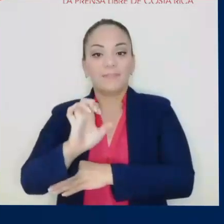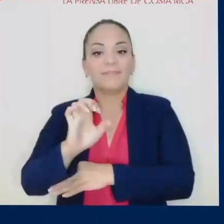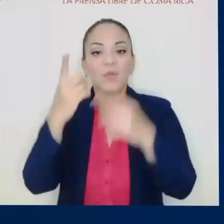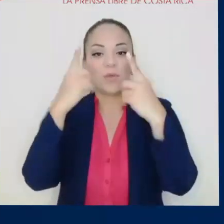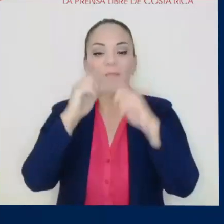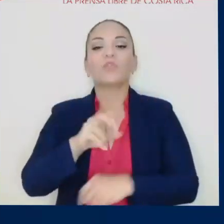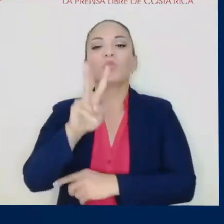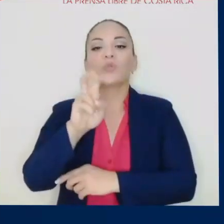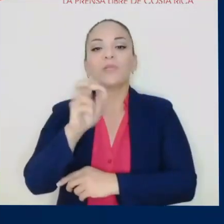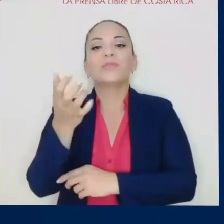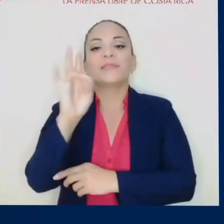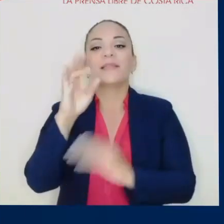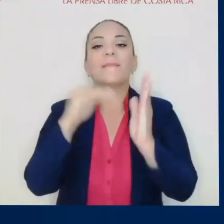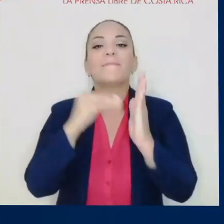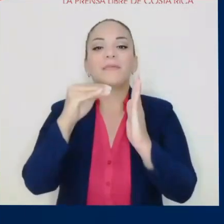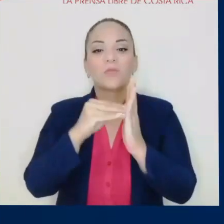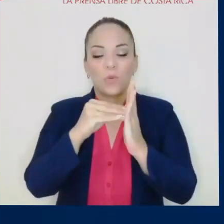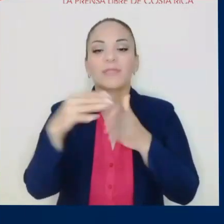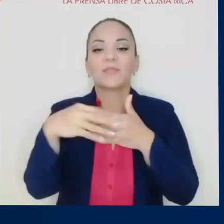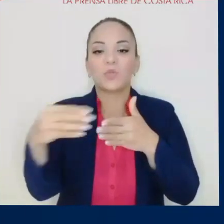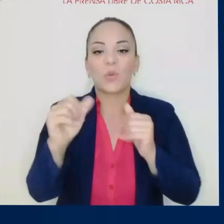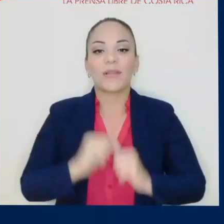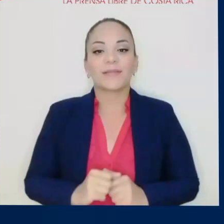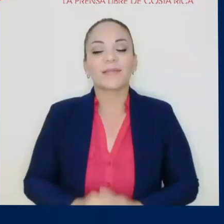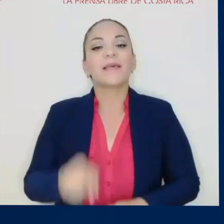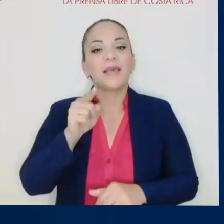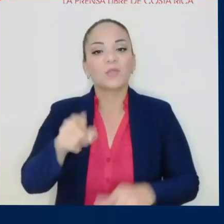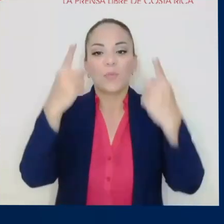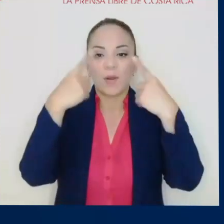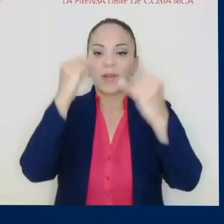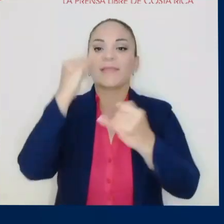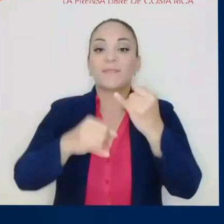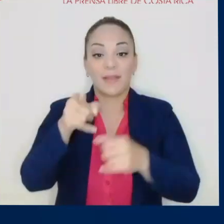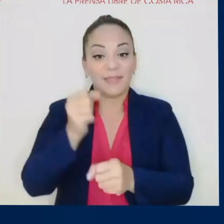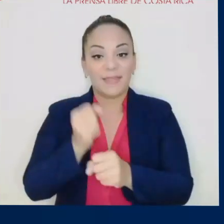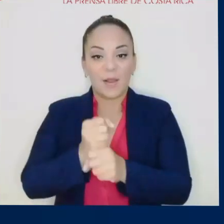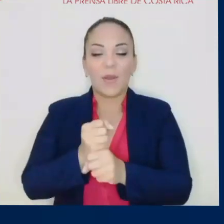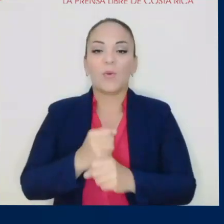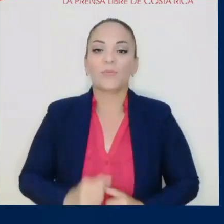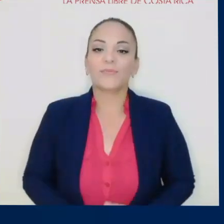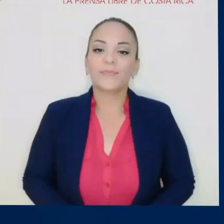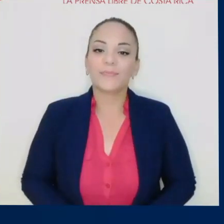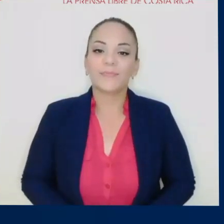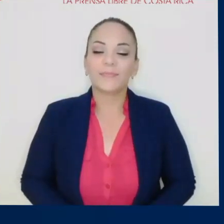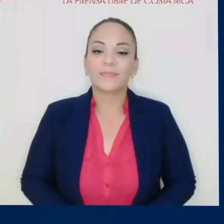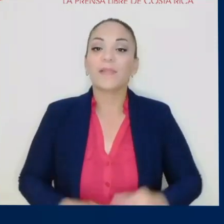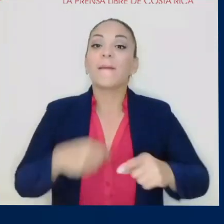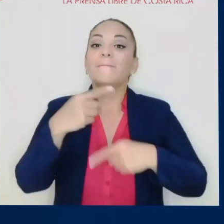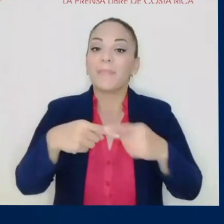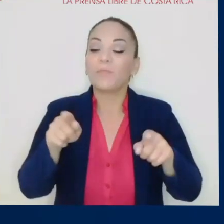Integración Económica por 217 millones de dólares que nos permitiría terminar la obra completa.